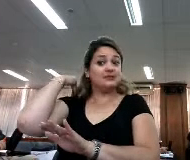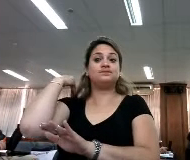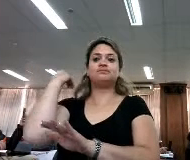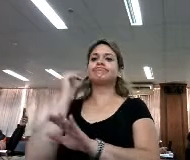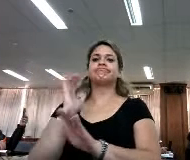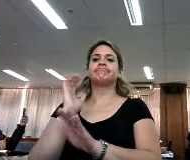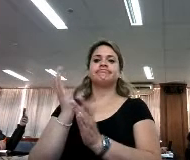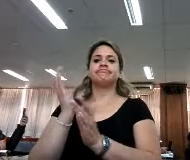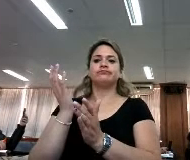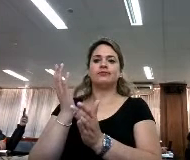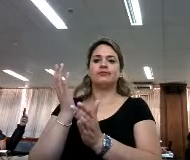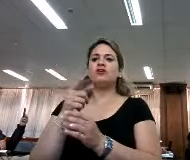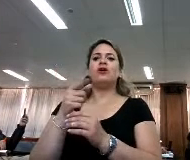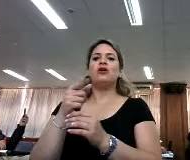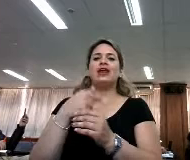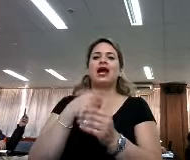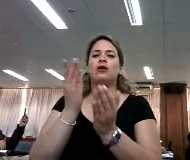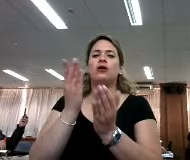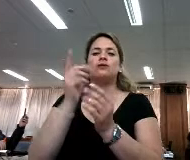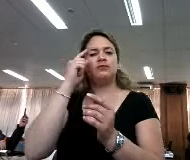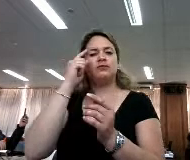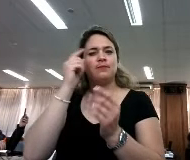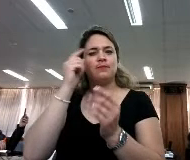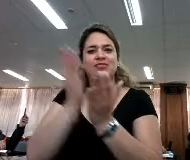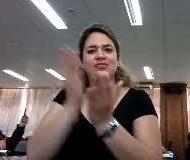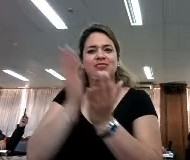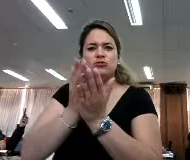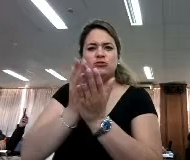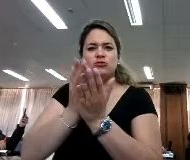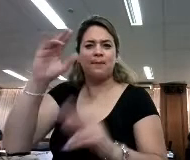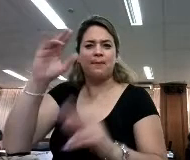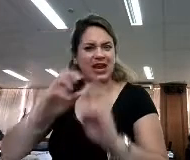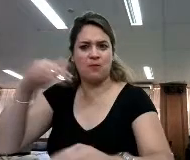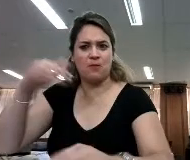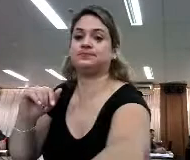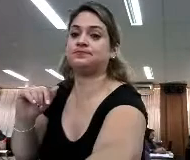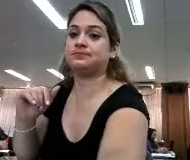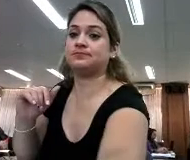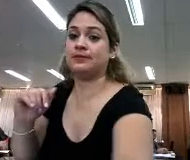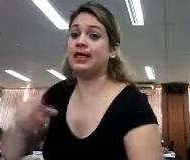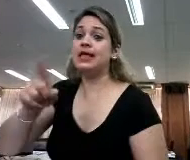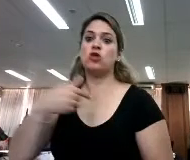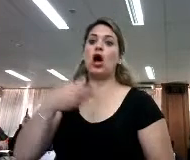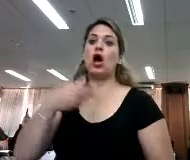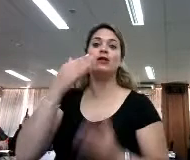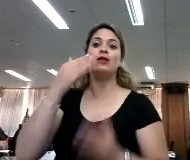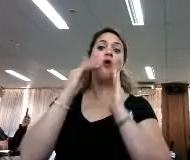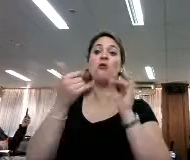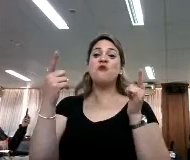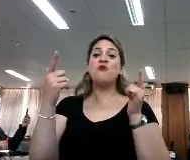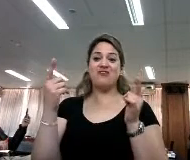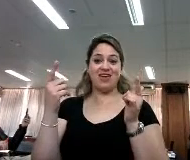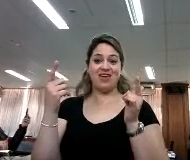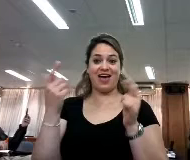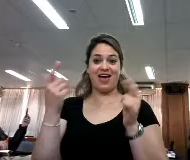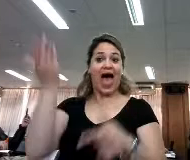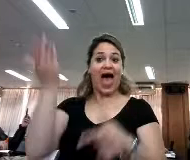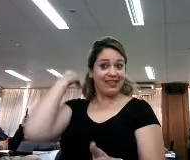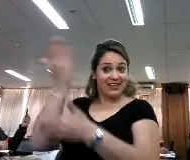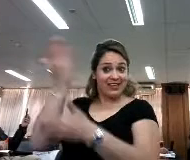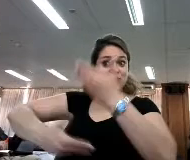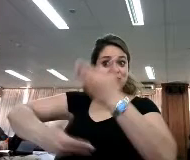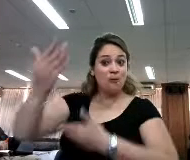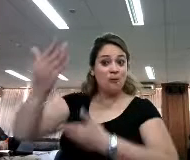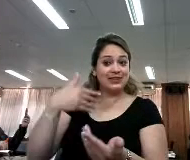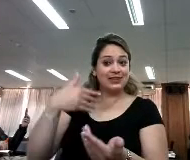cuestión de estudiarlo un poco más, pero creo que antes esto no lo veíamos en los jóvenes, todo esto que se compartía antes, todo esto que mutaba